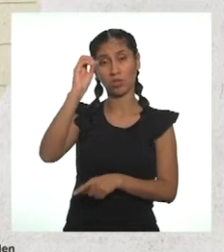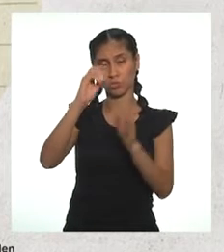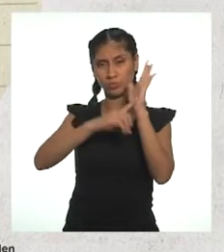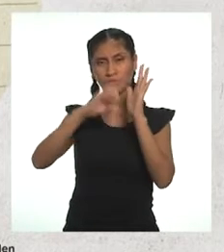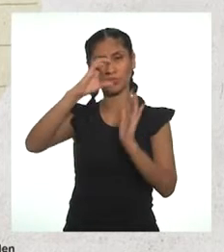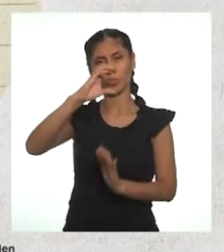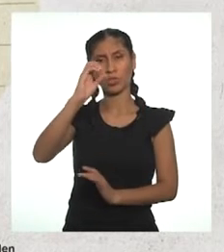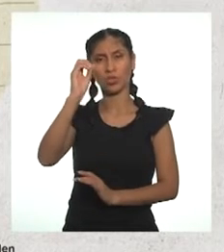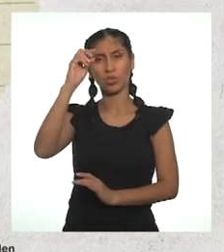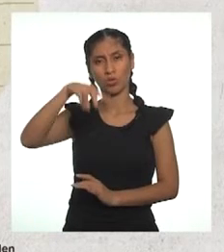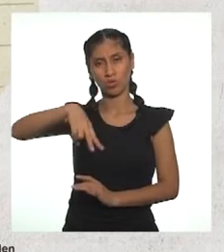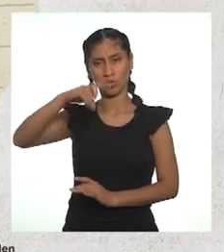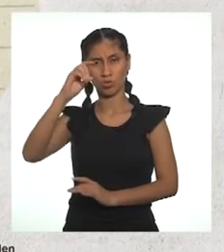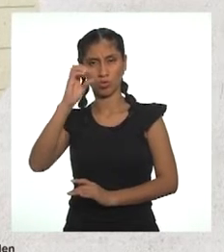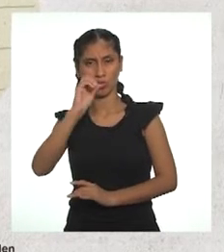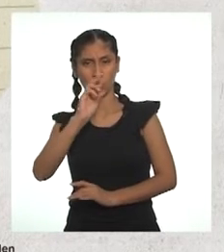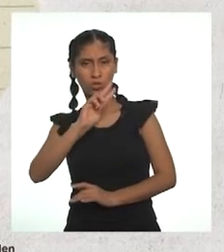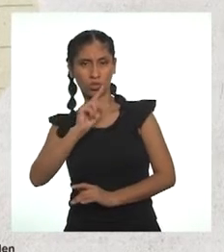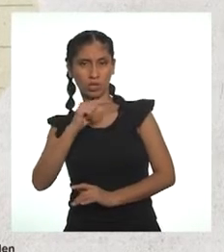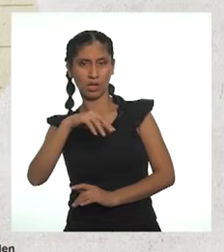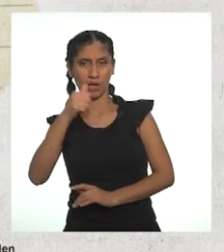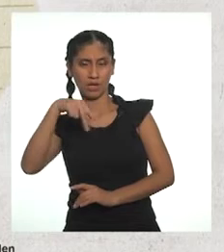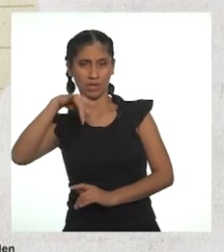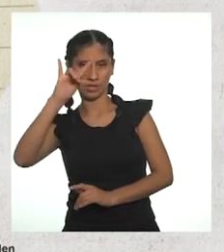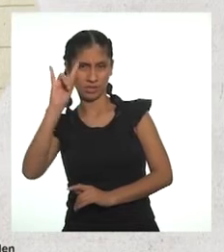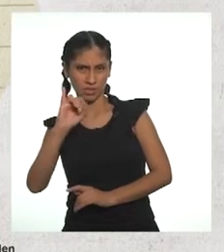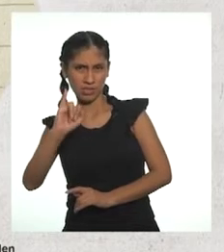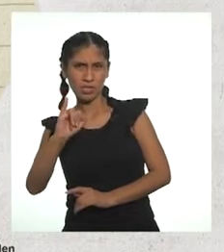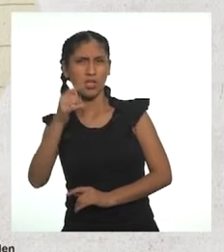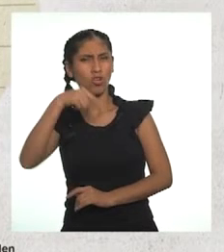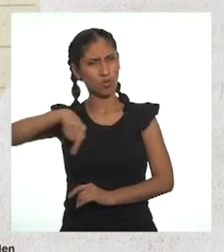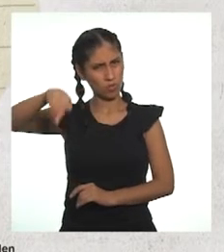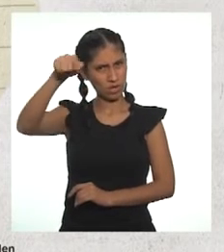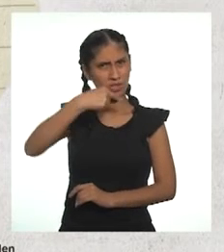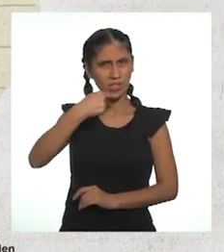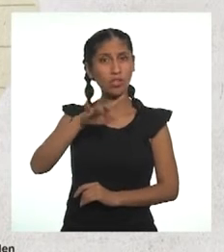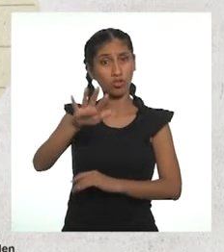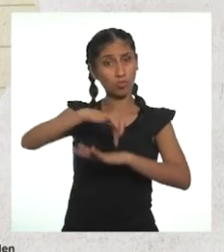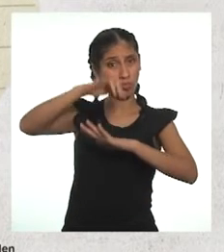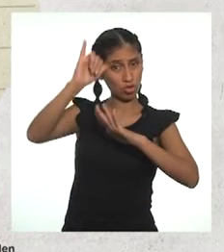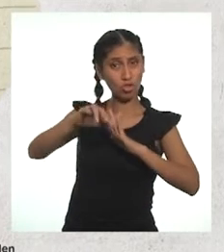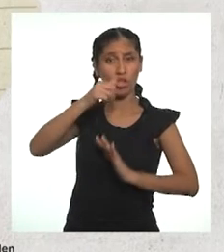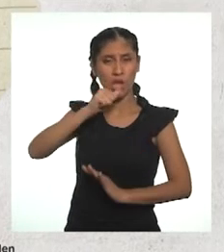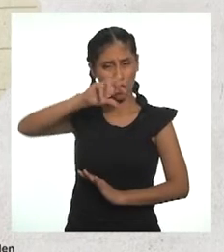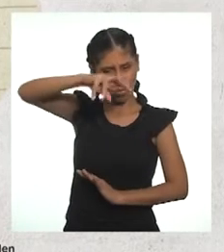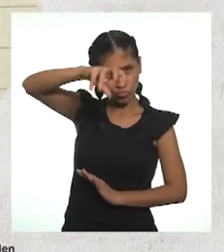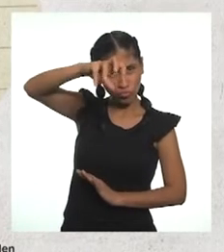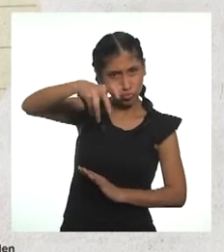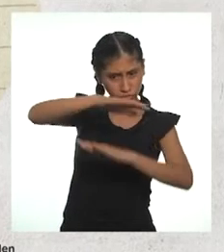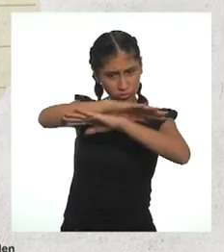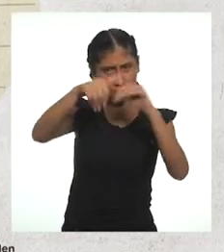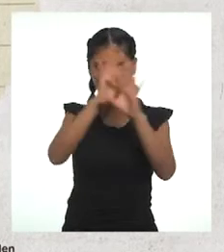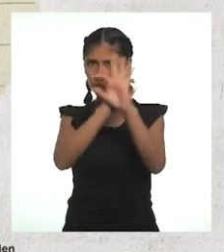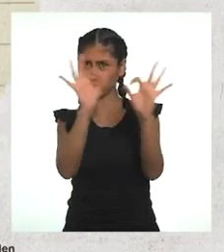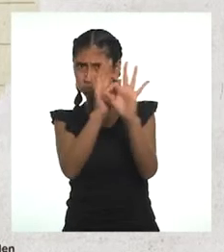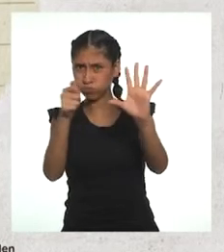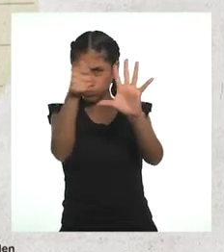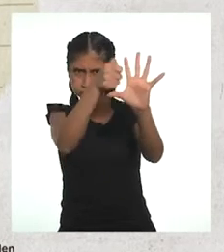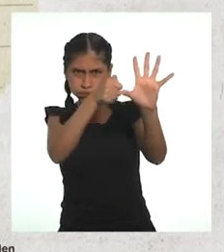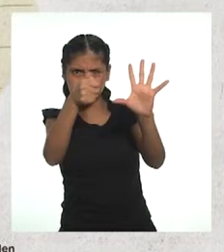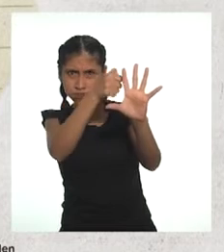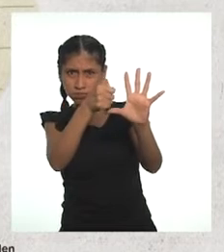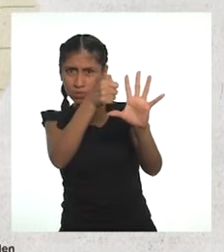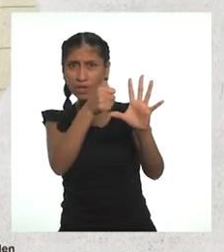Condorcánqui, región Amazonas, se beneficiaron con la culminación del proyecto de agua y saneamiento